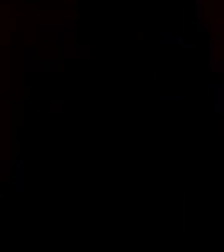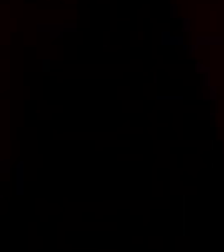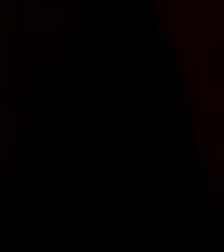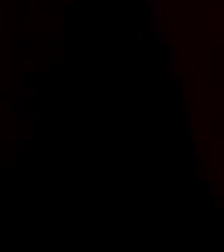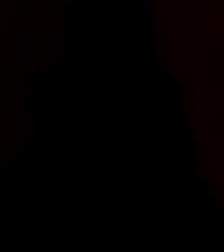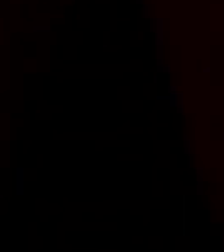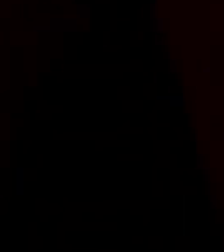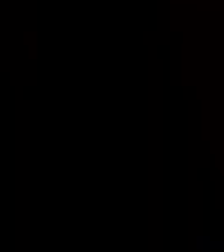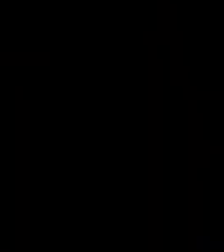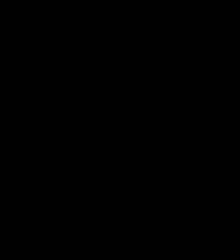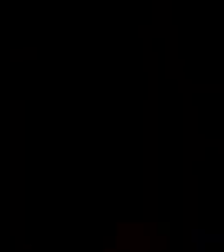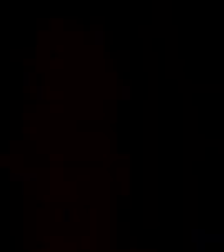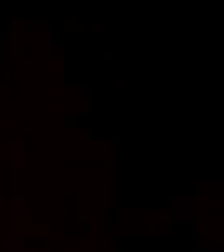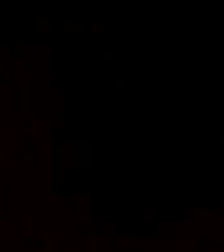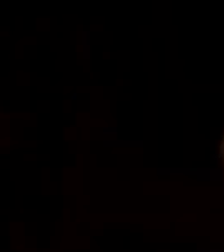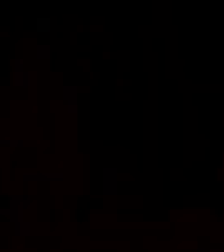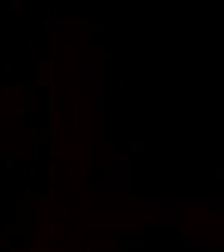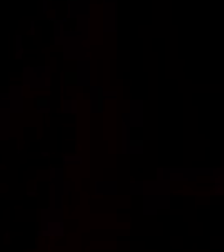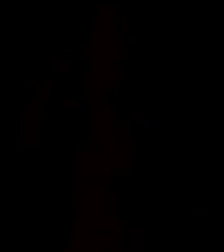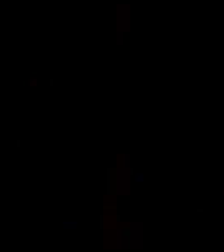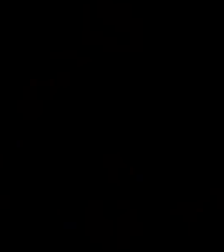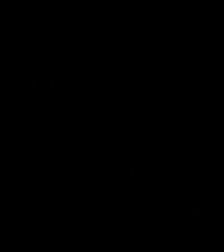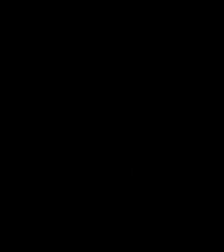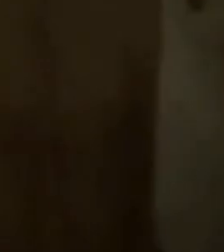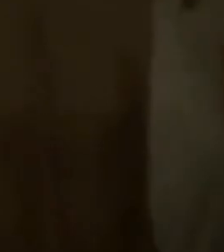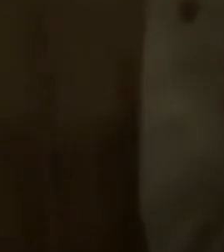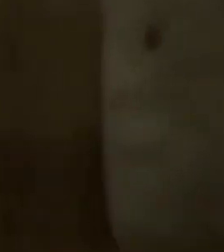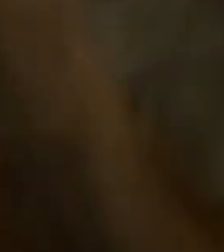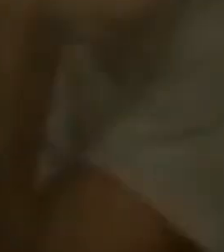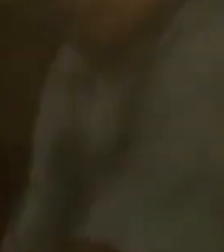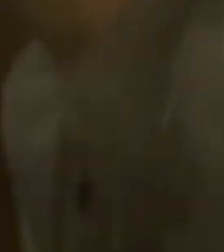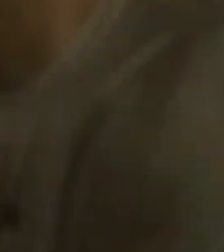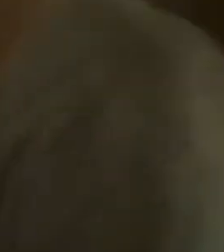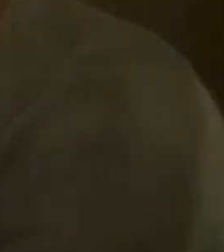para una vida mejor pulo en la pulo de Orión Gracias por